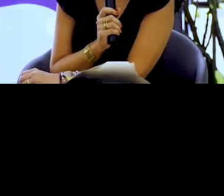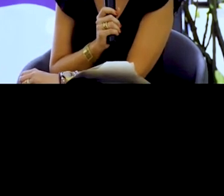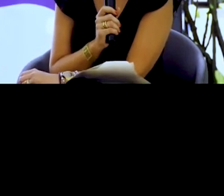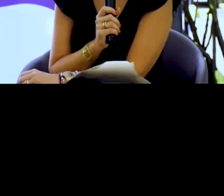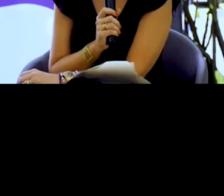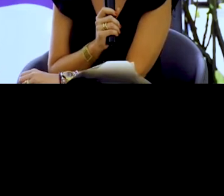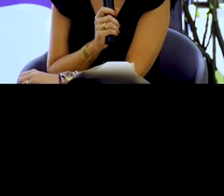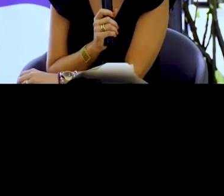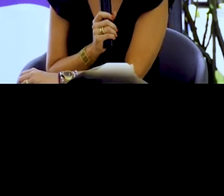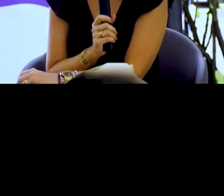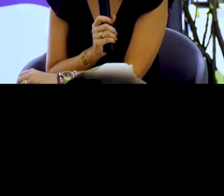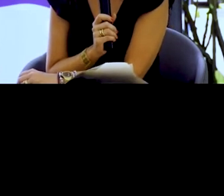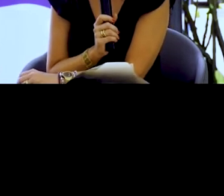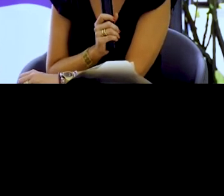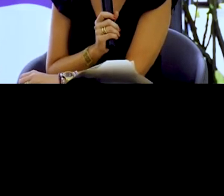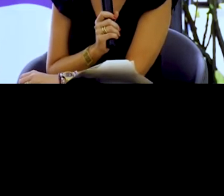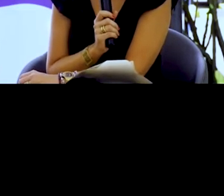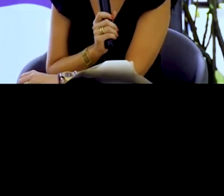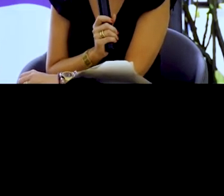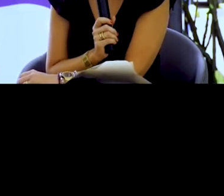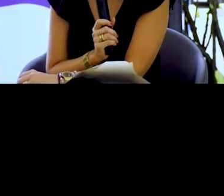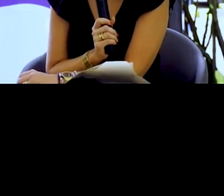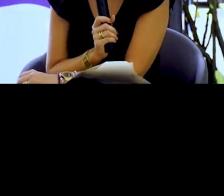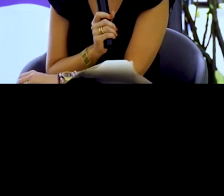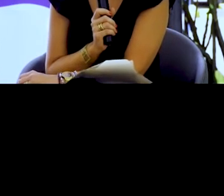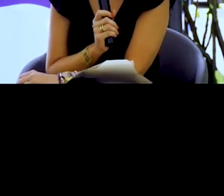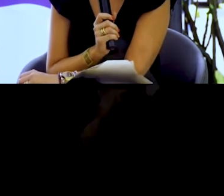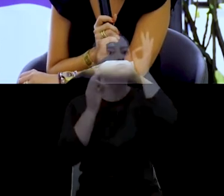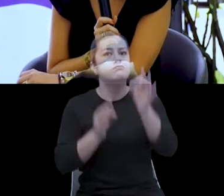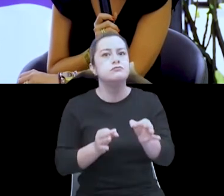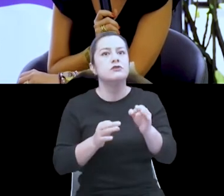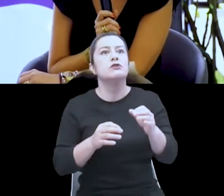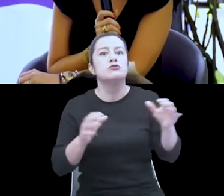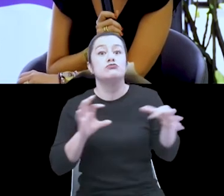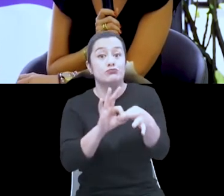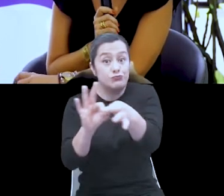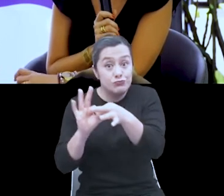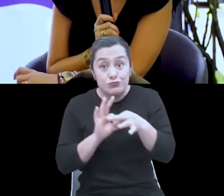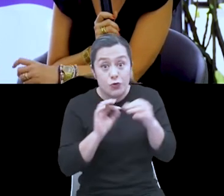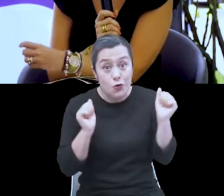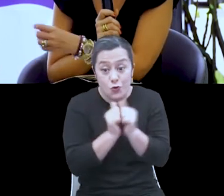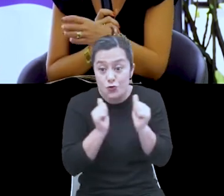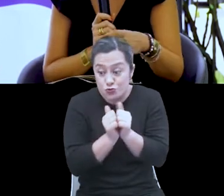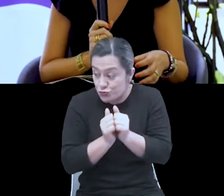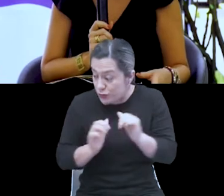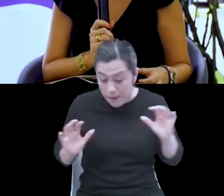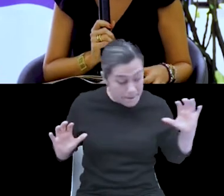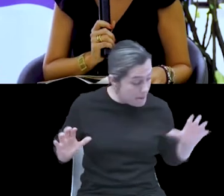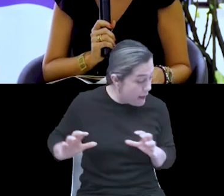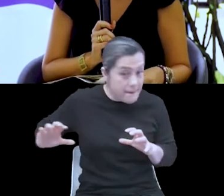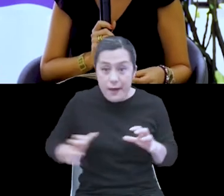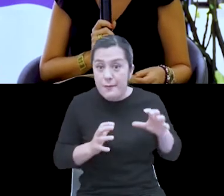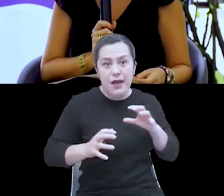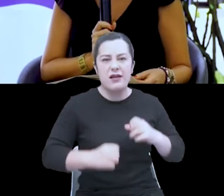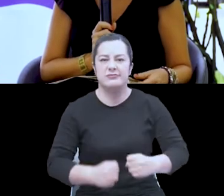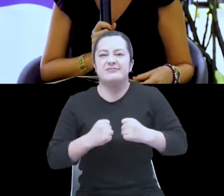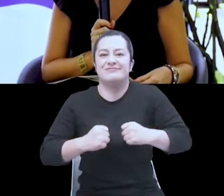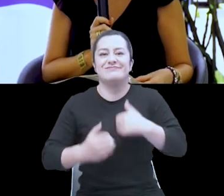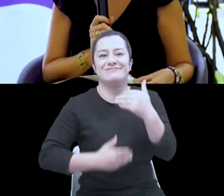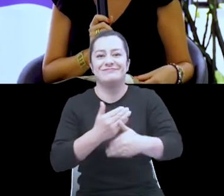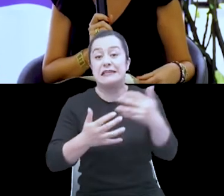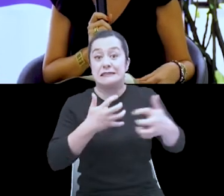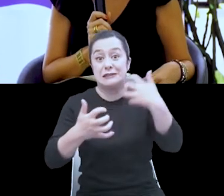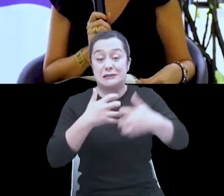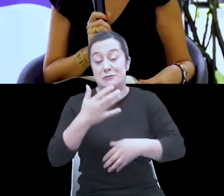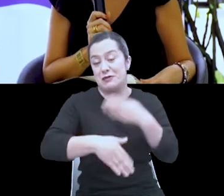esta cultura, sino la convicción de que juntos somos más fuertes, de que juntos reimaginamos el sistema. Y en ese